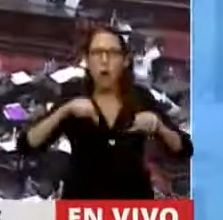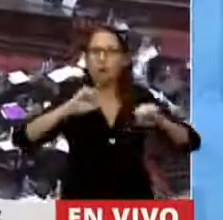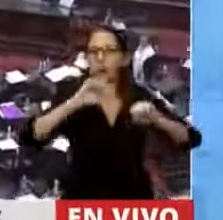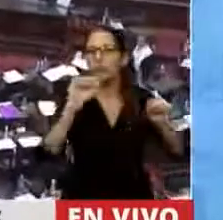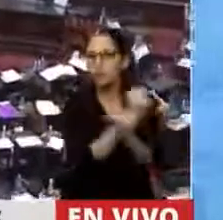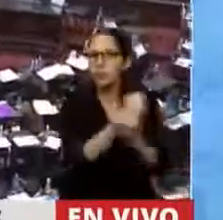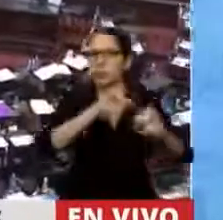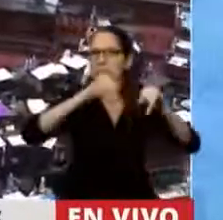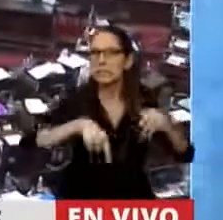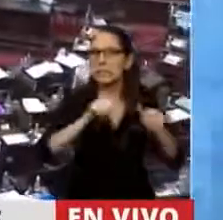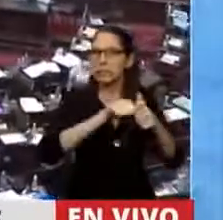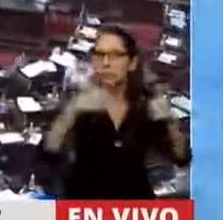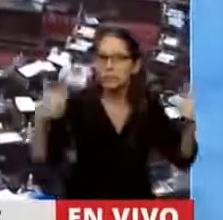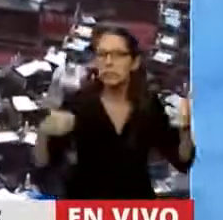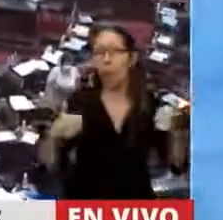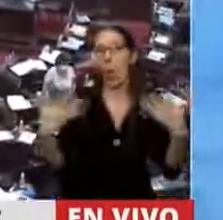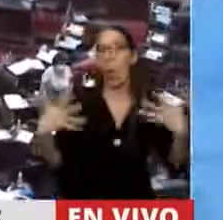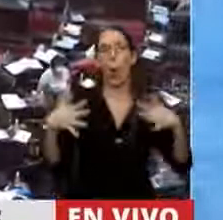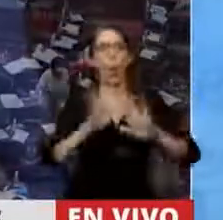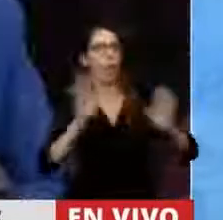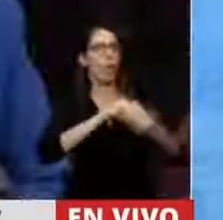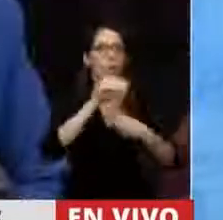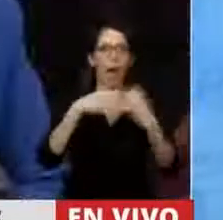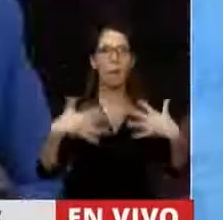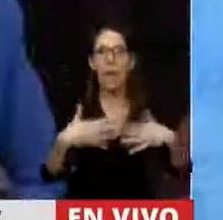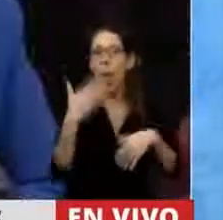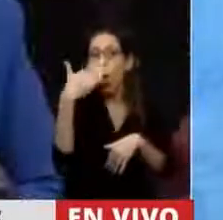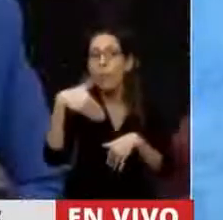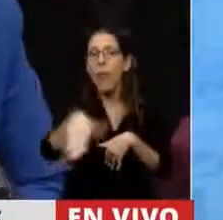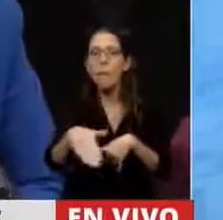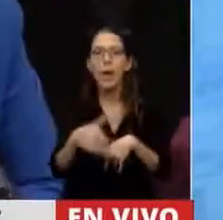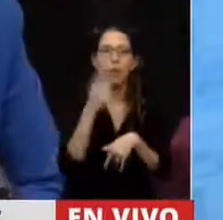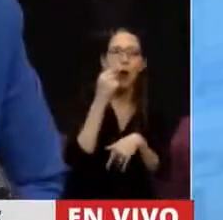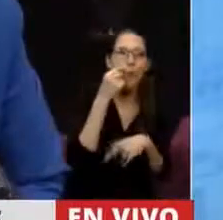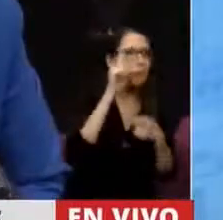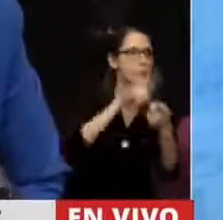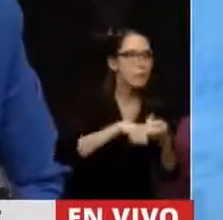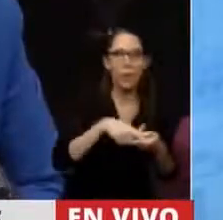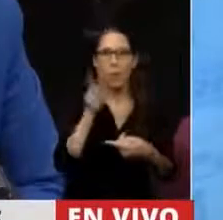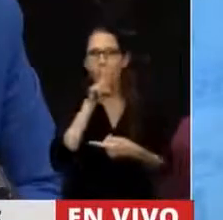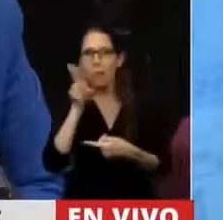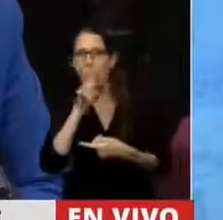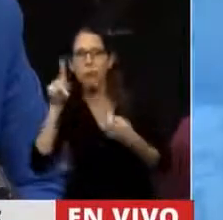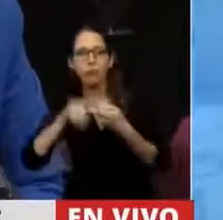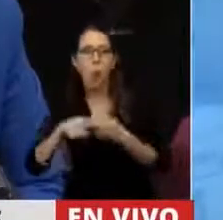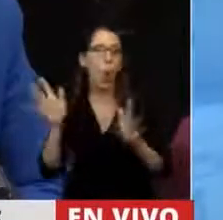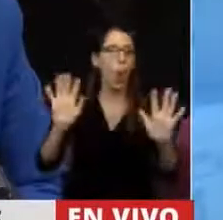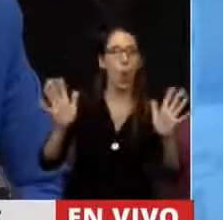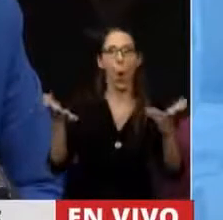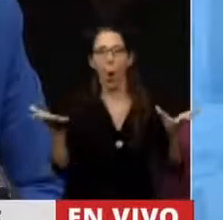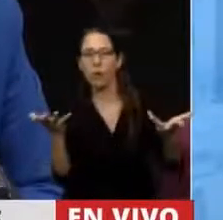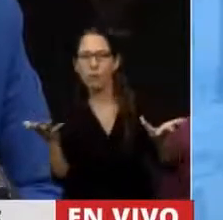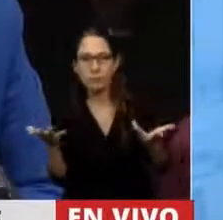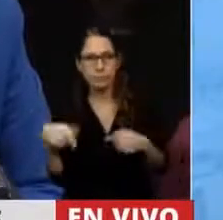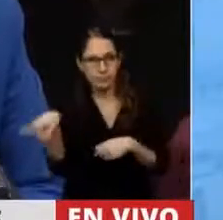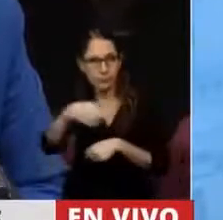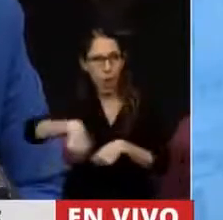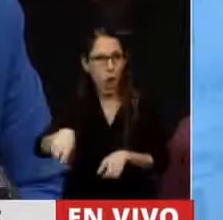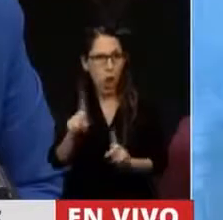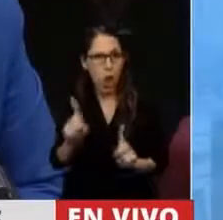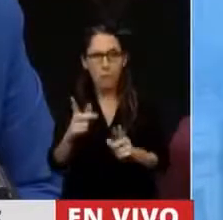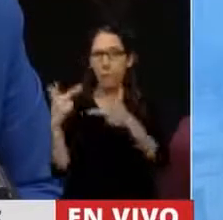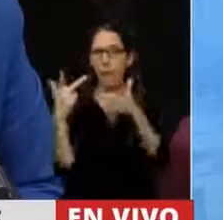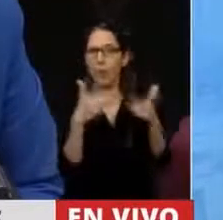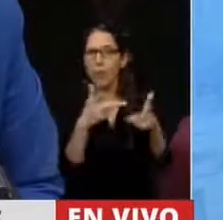y más recientemente cuando se aprobó el matrimonio igualitario. Los mismos que dijeron que el voto femenino, la